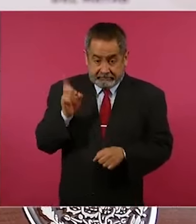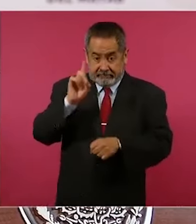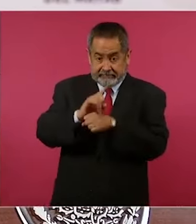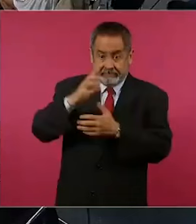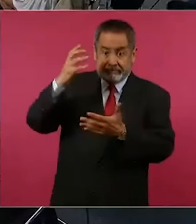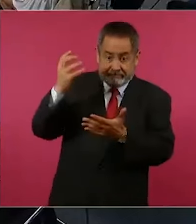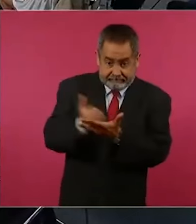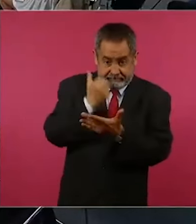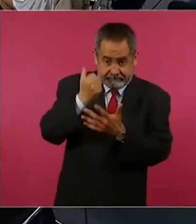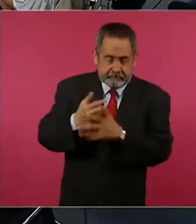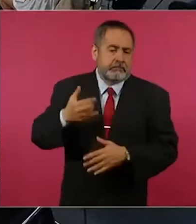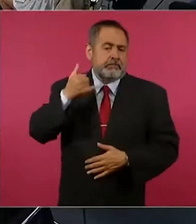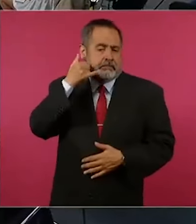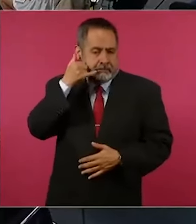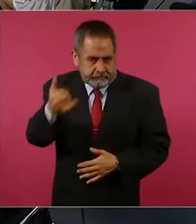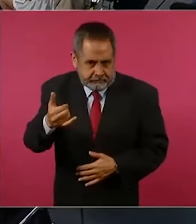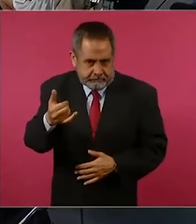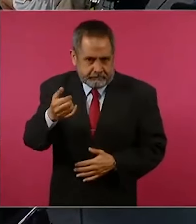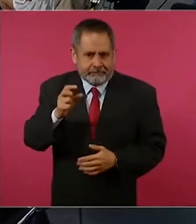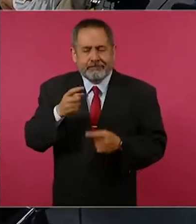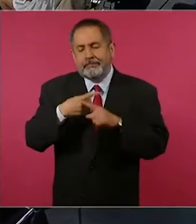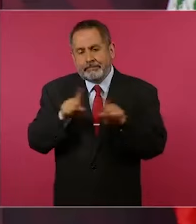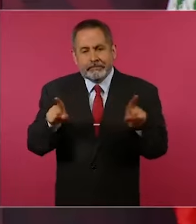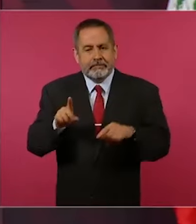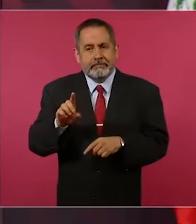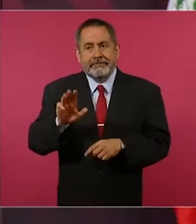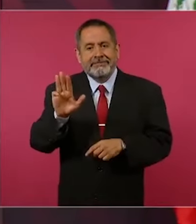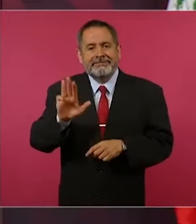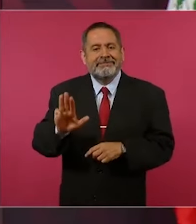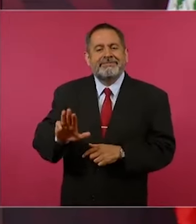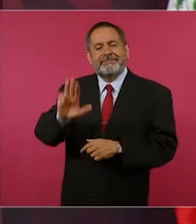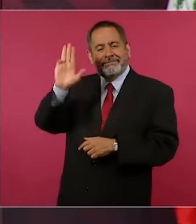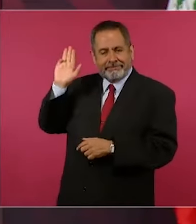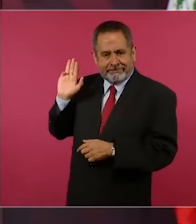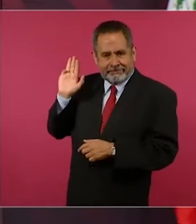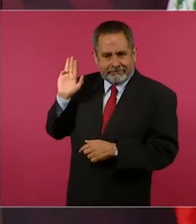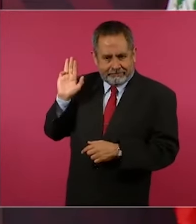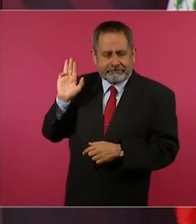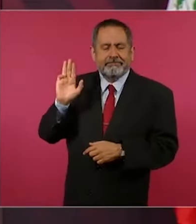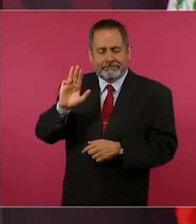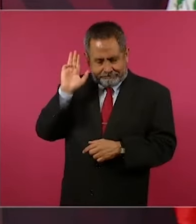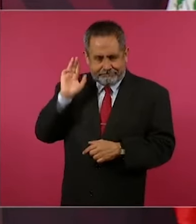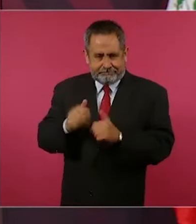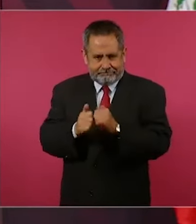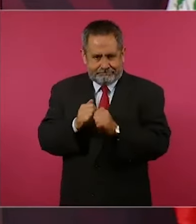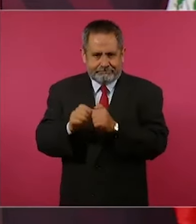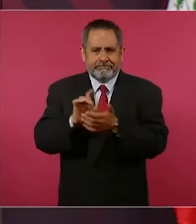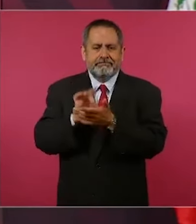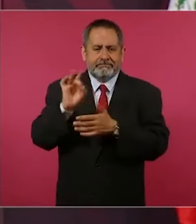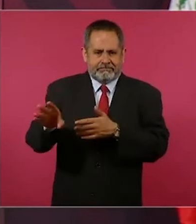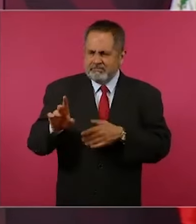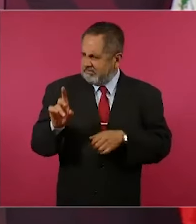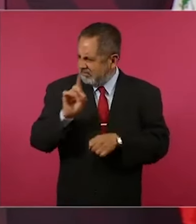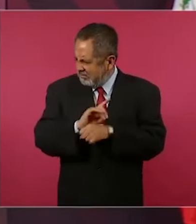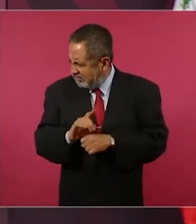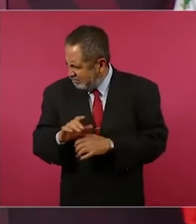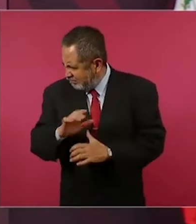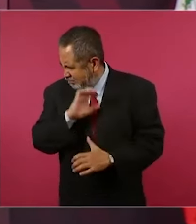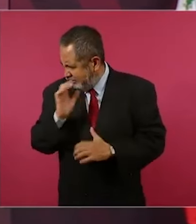pensé que era el del domingo, no, fue el del miércoles, miércoles fue el cierre.